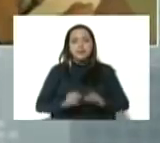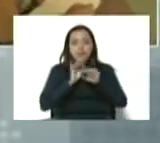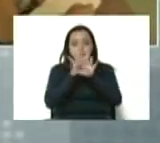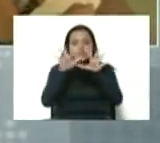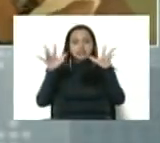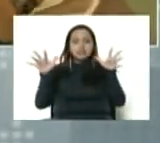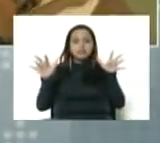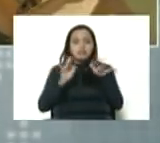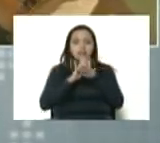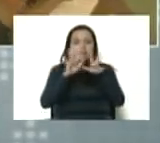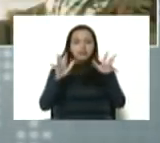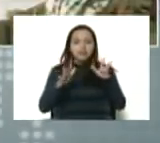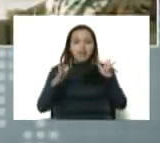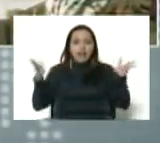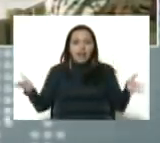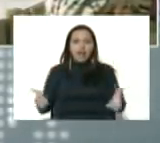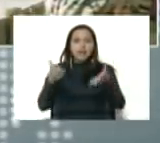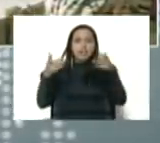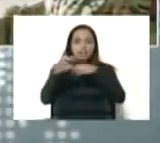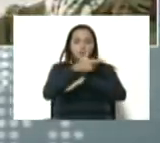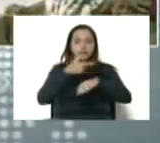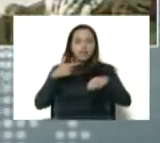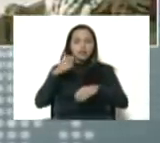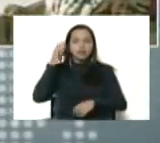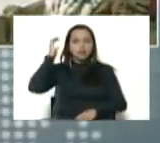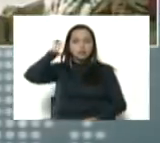para que brillen. ¡Adelante, gobernador!